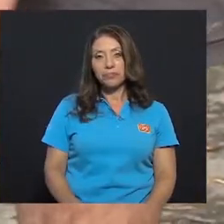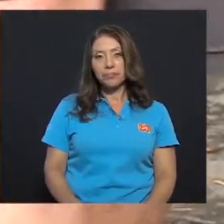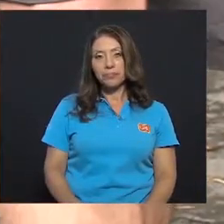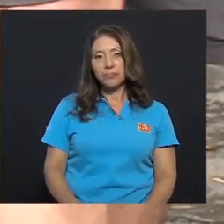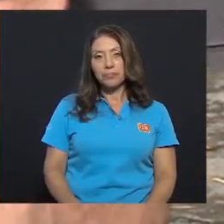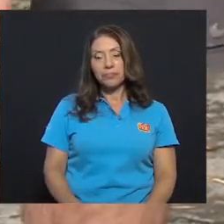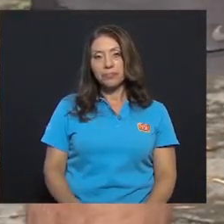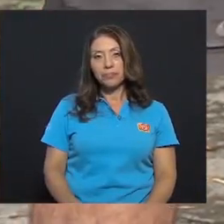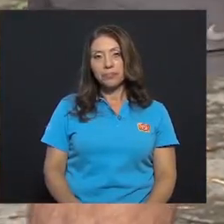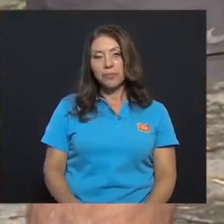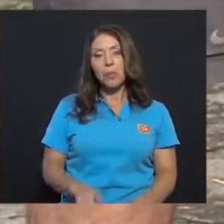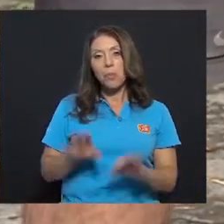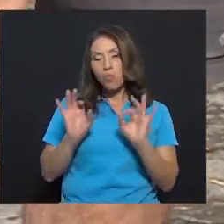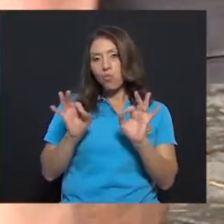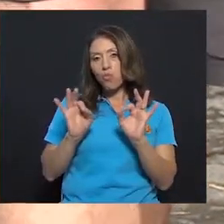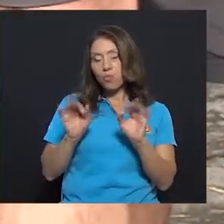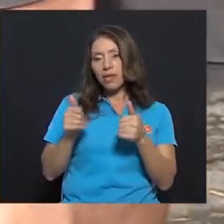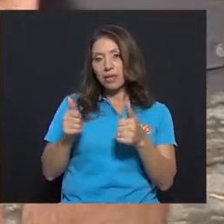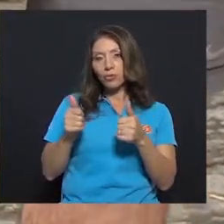Eso es, muy bien.